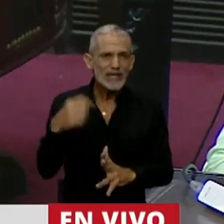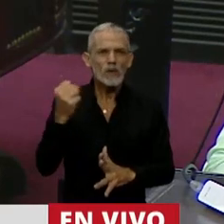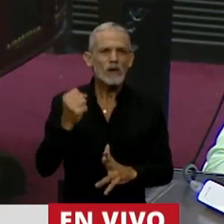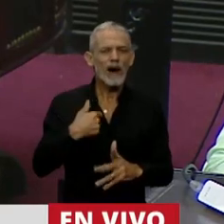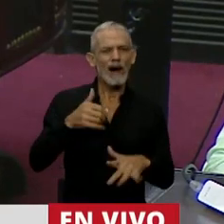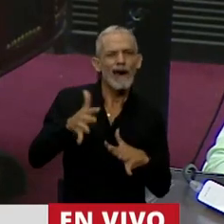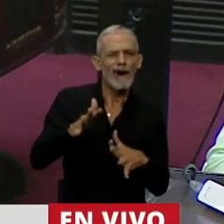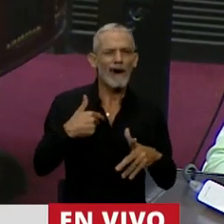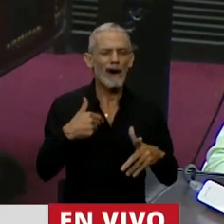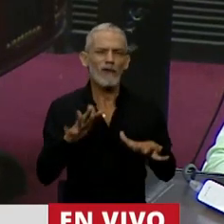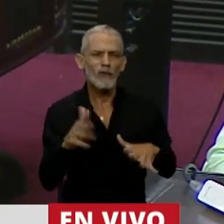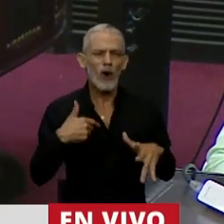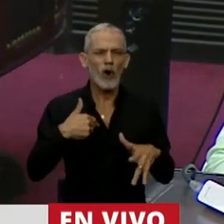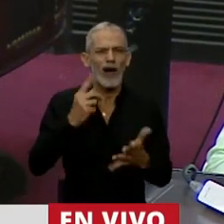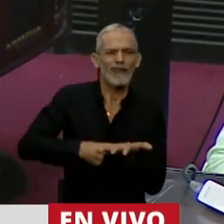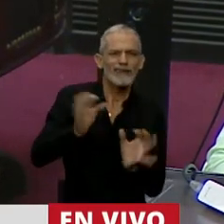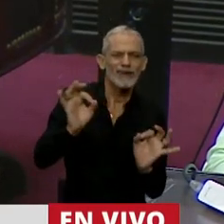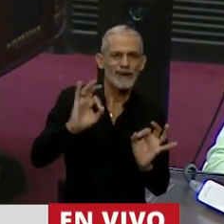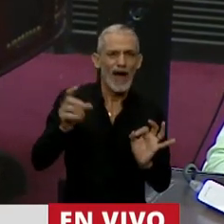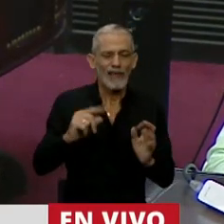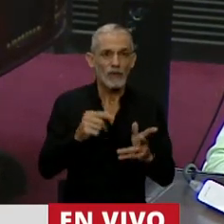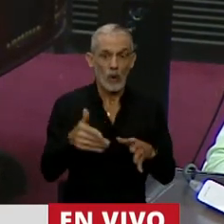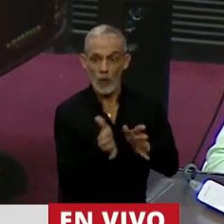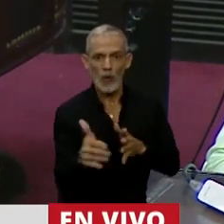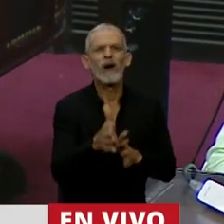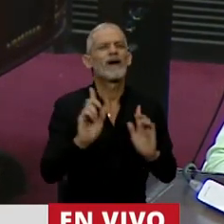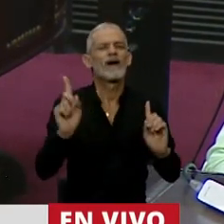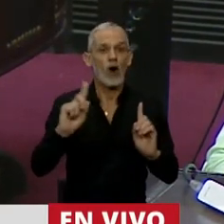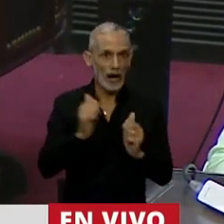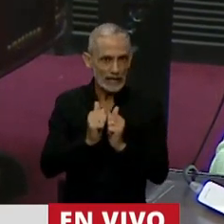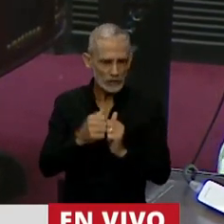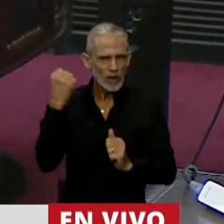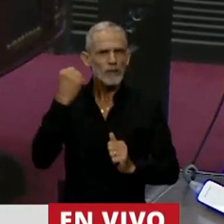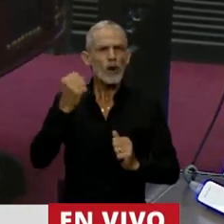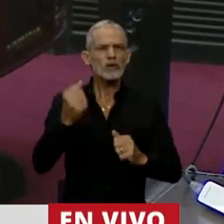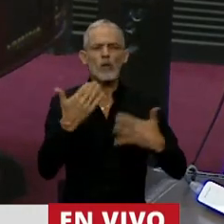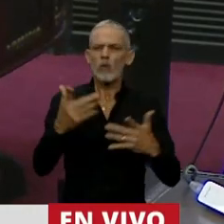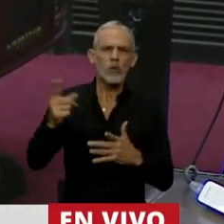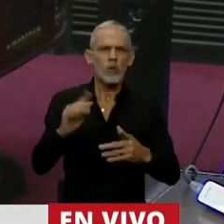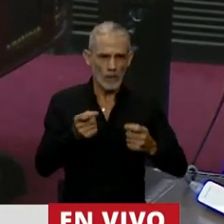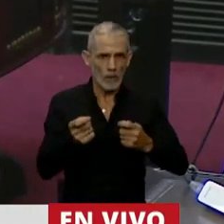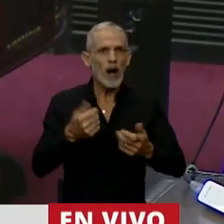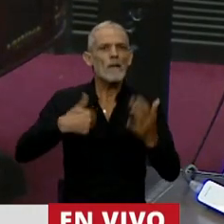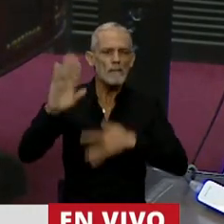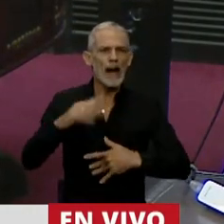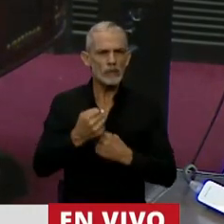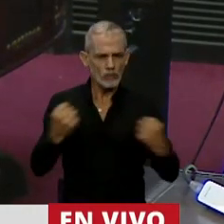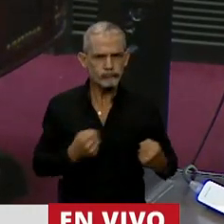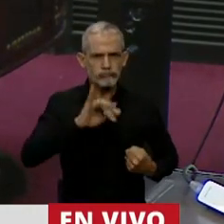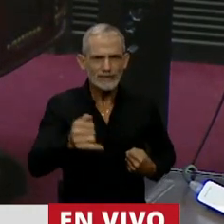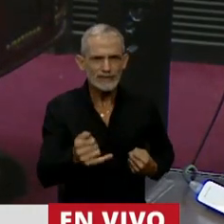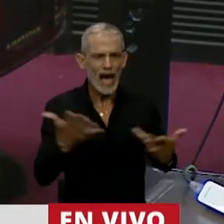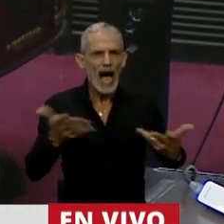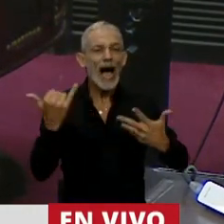tibios. No van a pasar a la historia los que la surfeen. Van a pasar la historia no los que especulen, sino los que más se la jueguen.